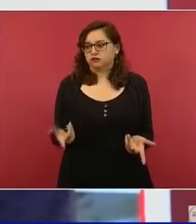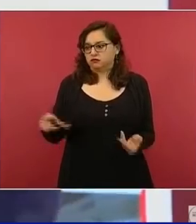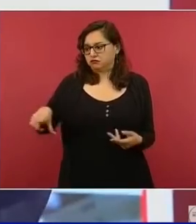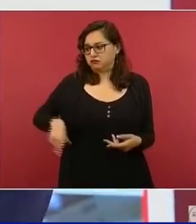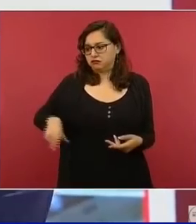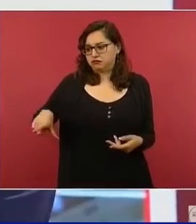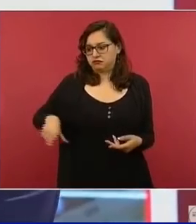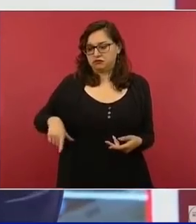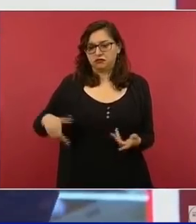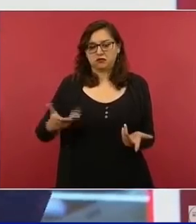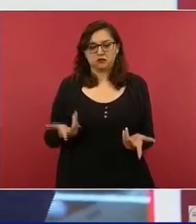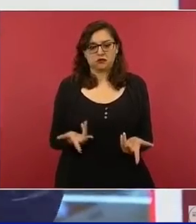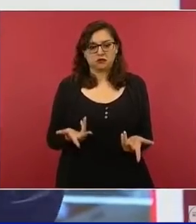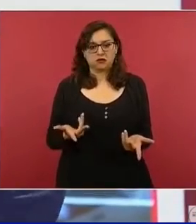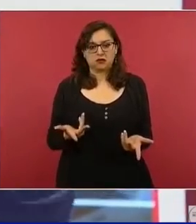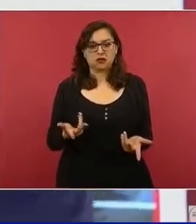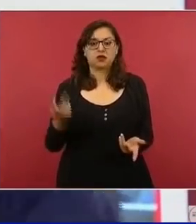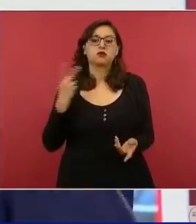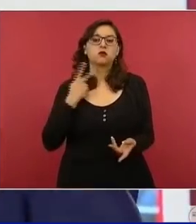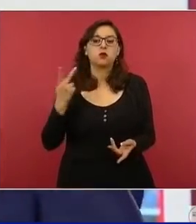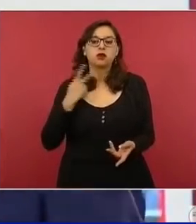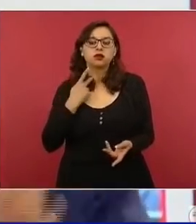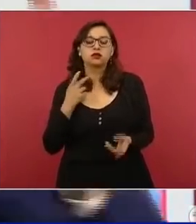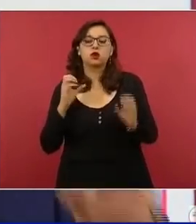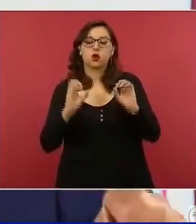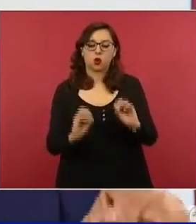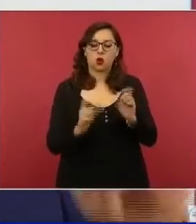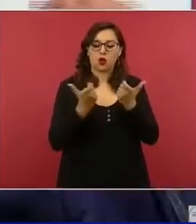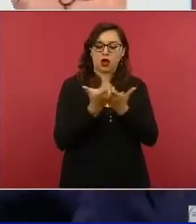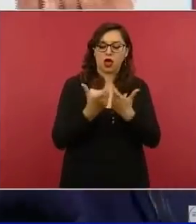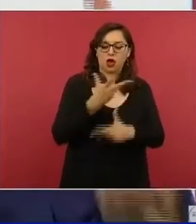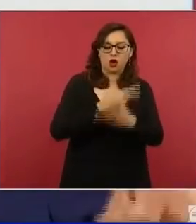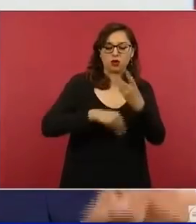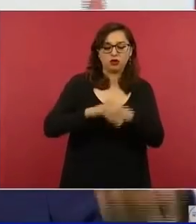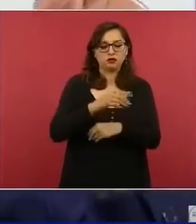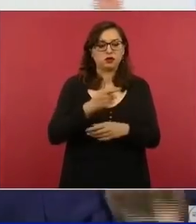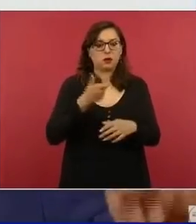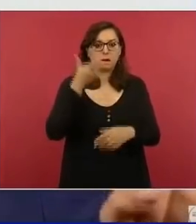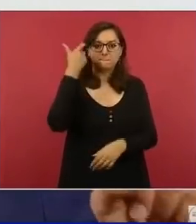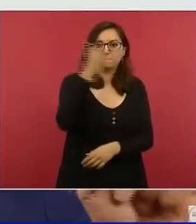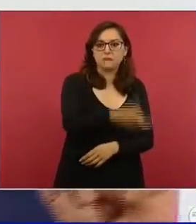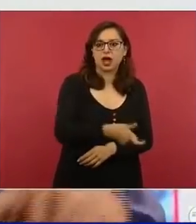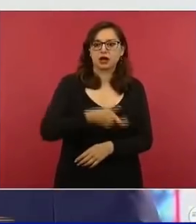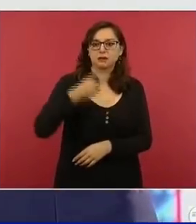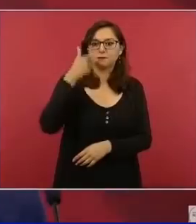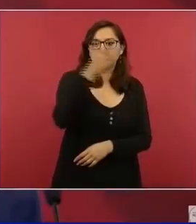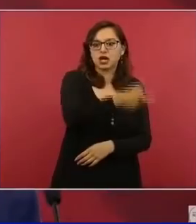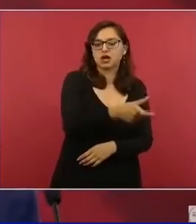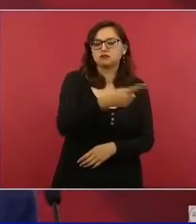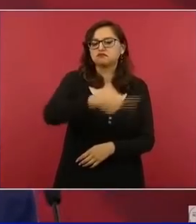económico o del poder político, por qué no van a transparentar sus bienes?